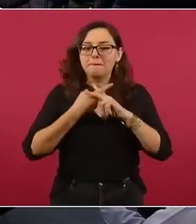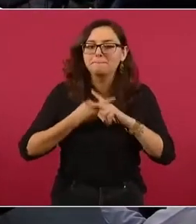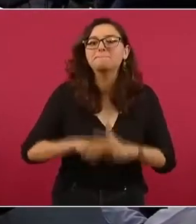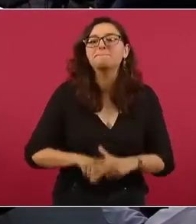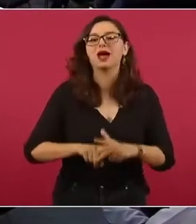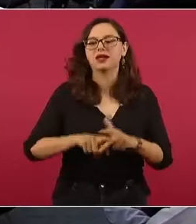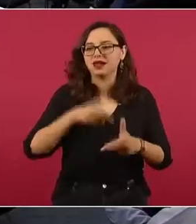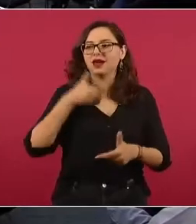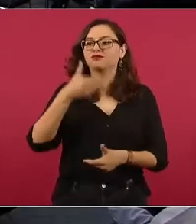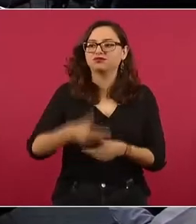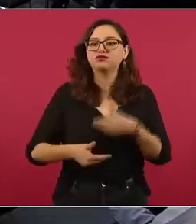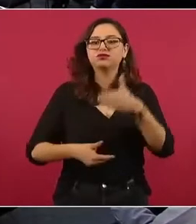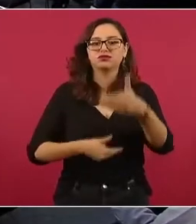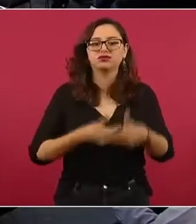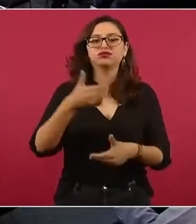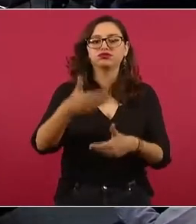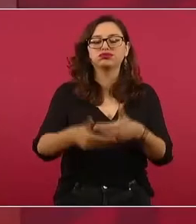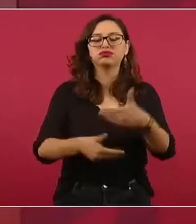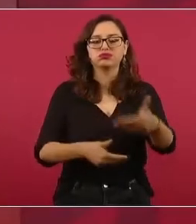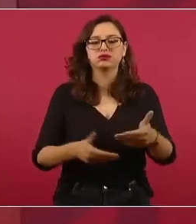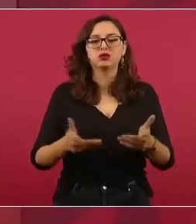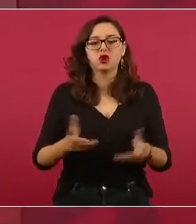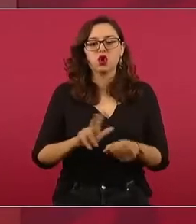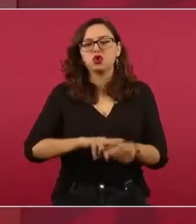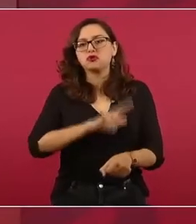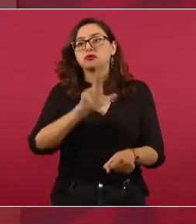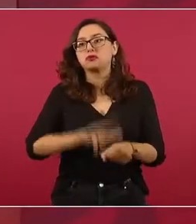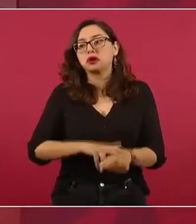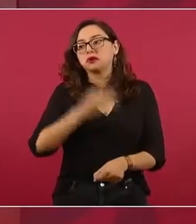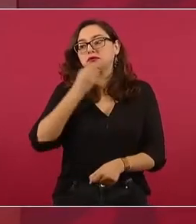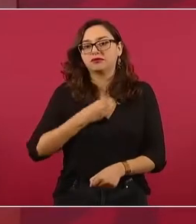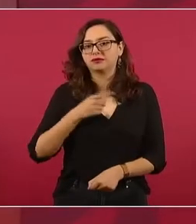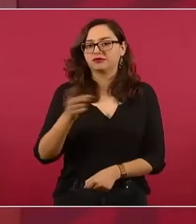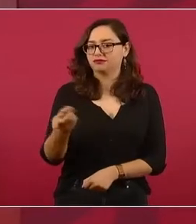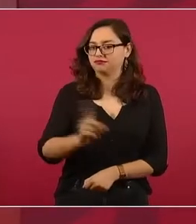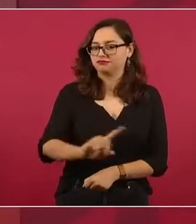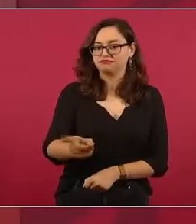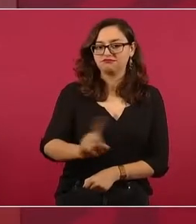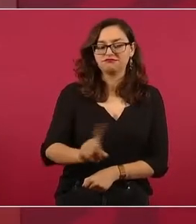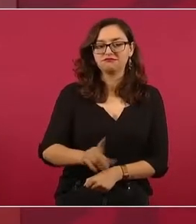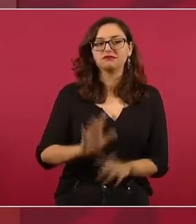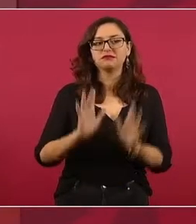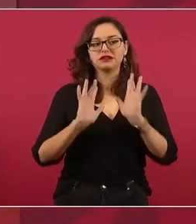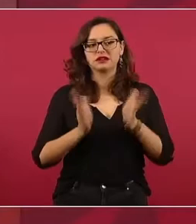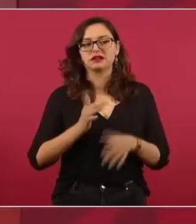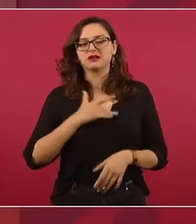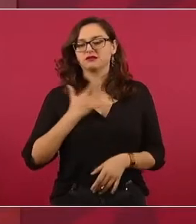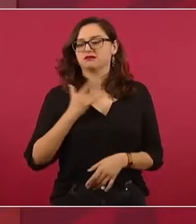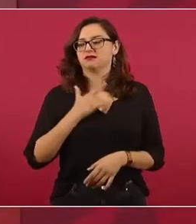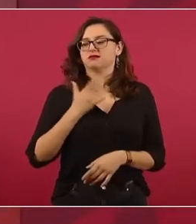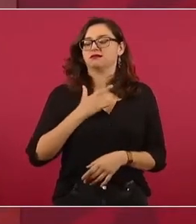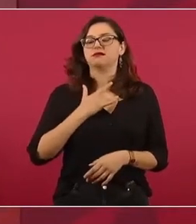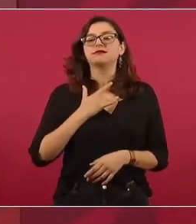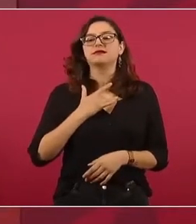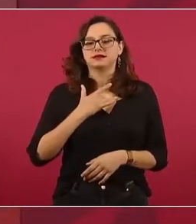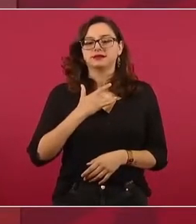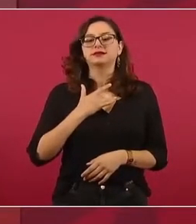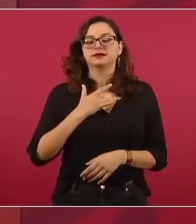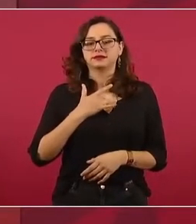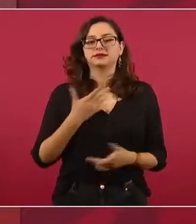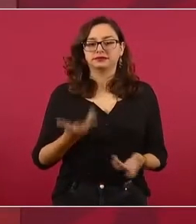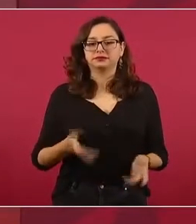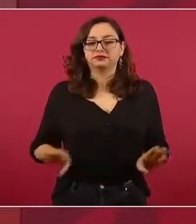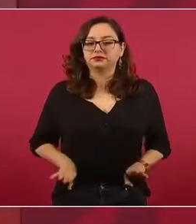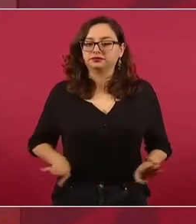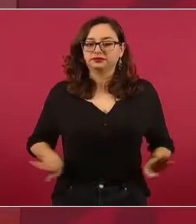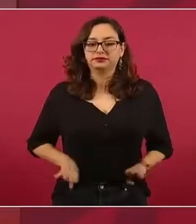aflora y presenta a las personas como